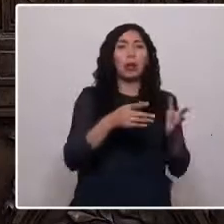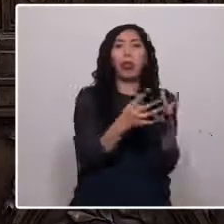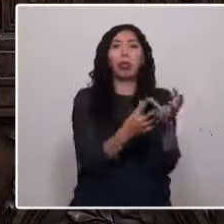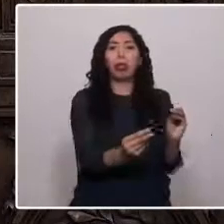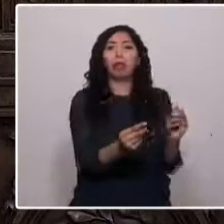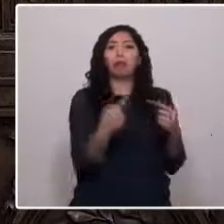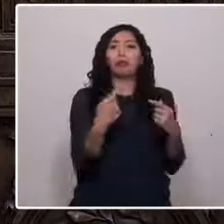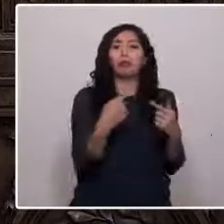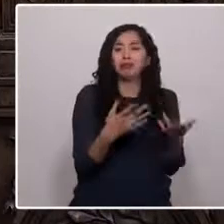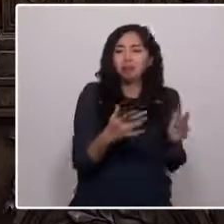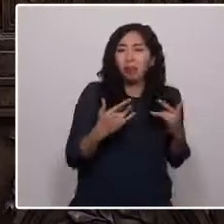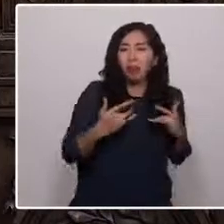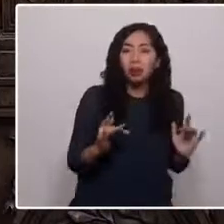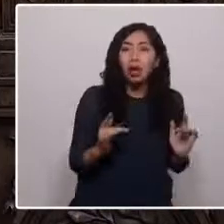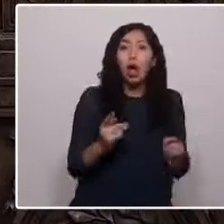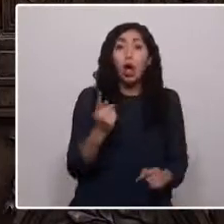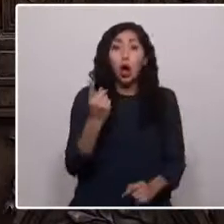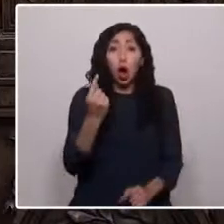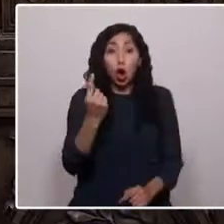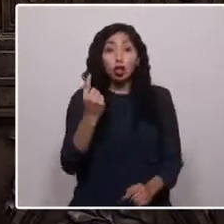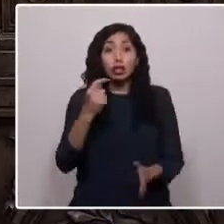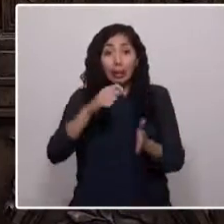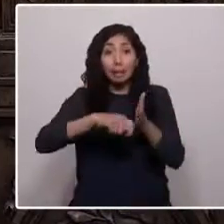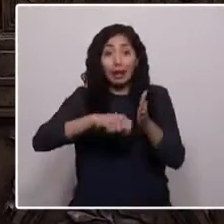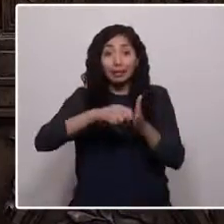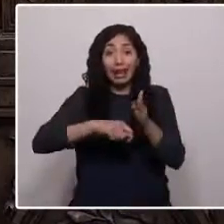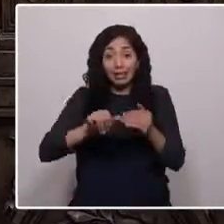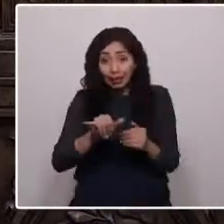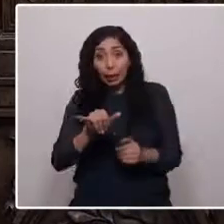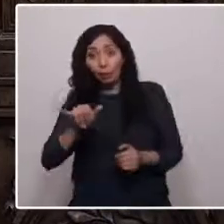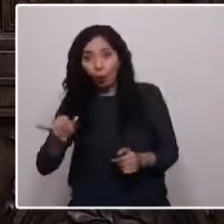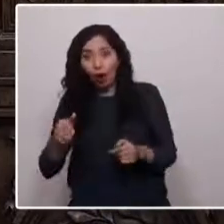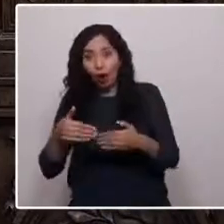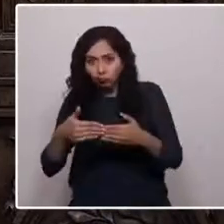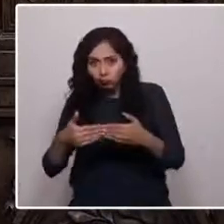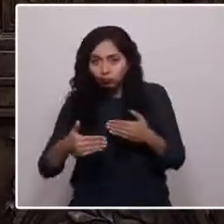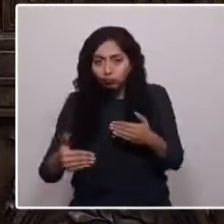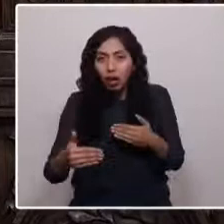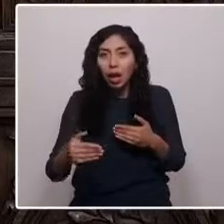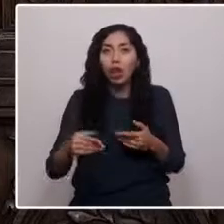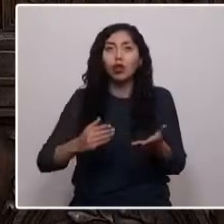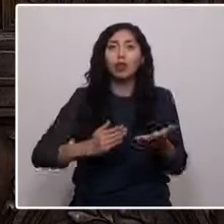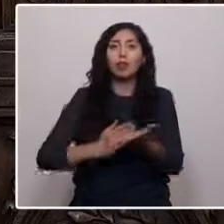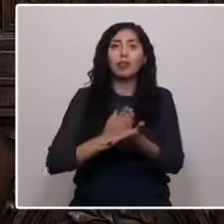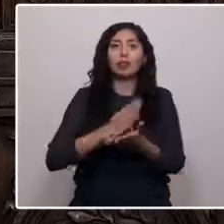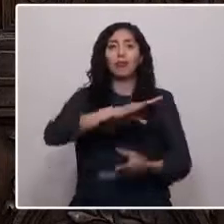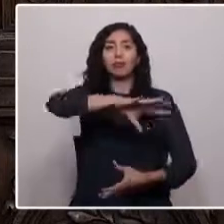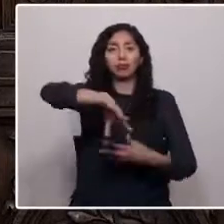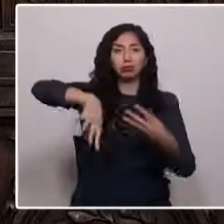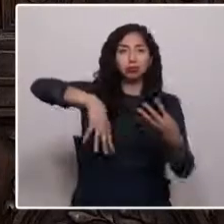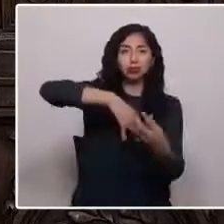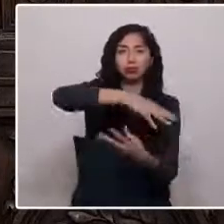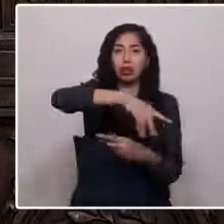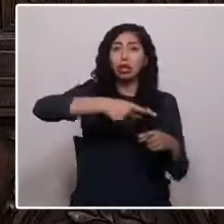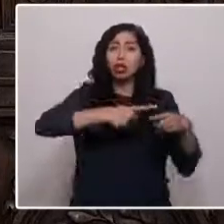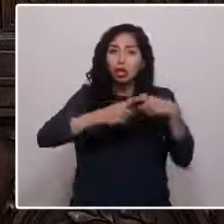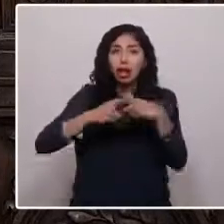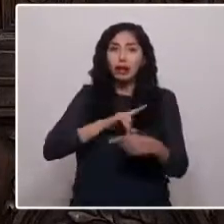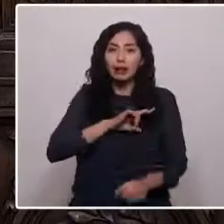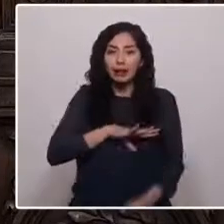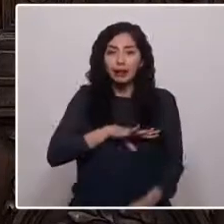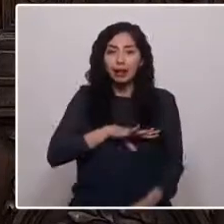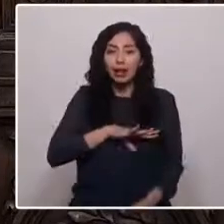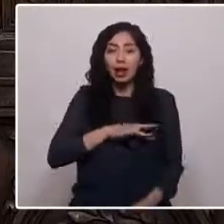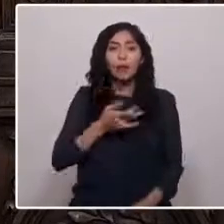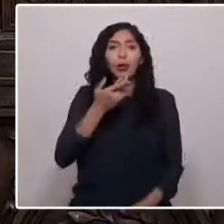después, 11 meses para ser más exacto, vendría el estallido en Chile. Claramente, estas injusticias no eran